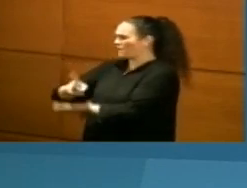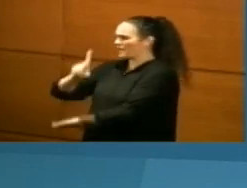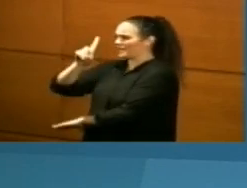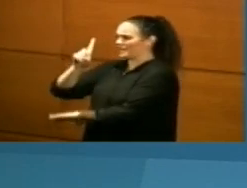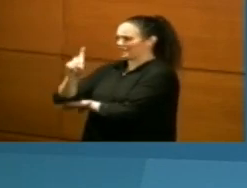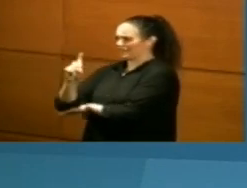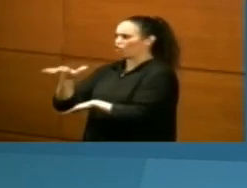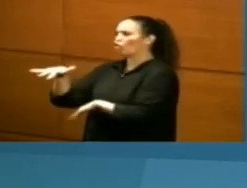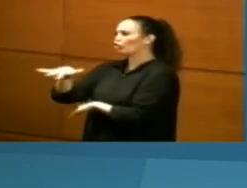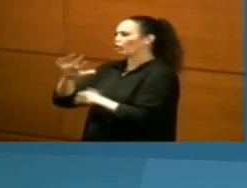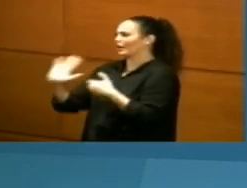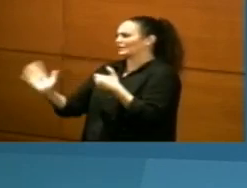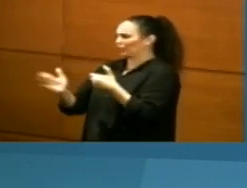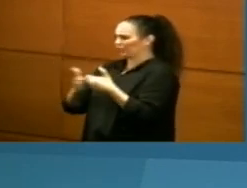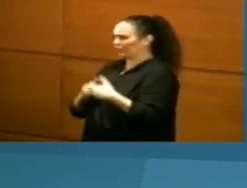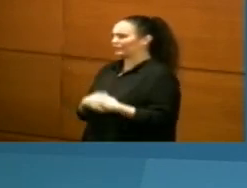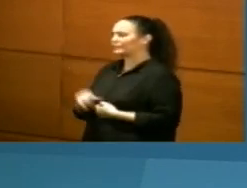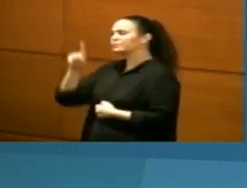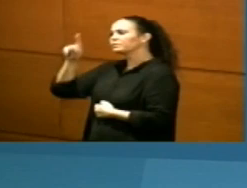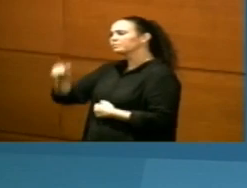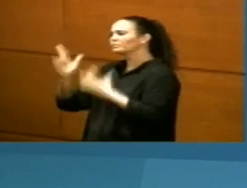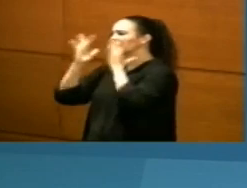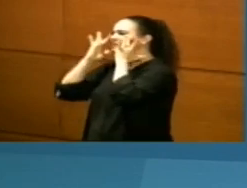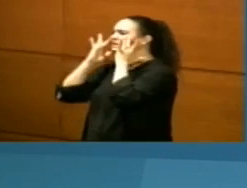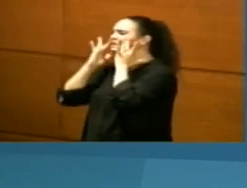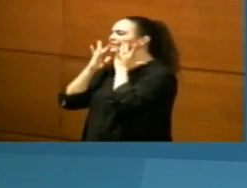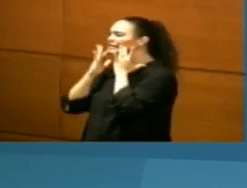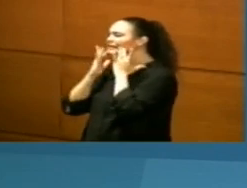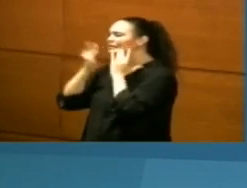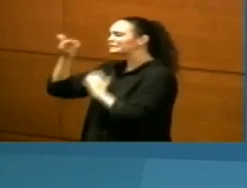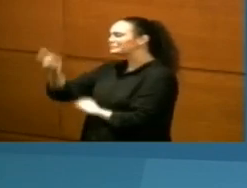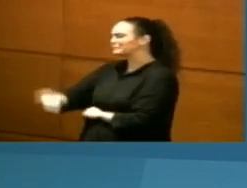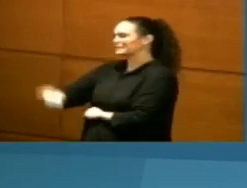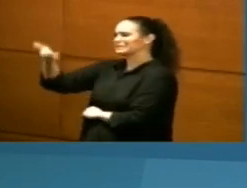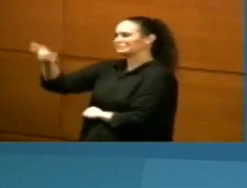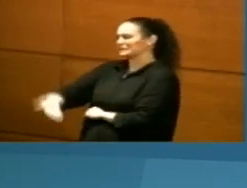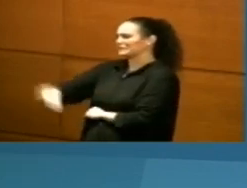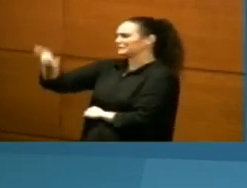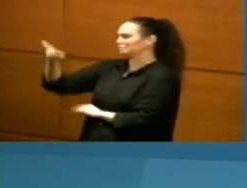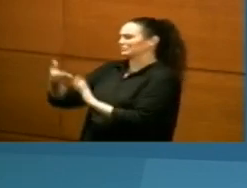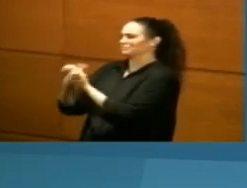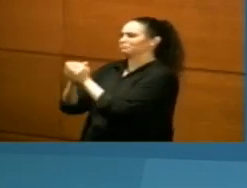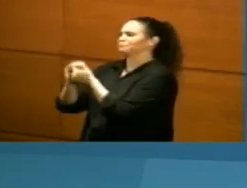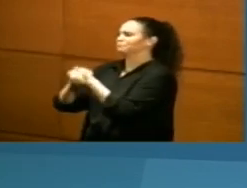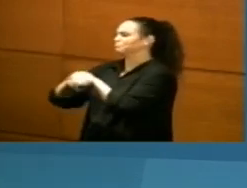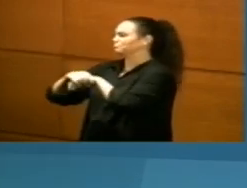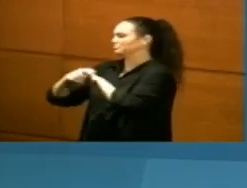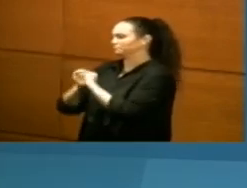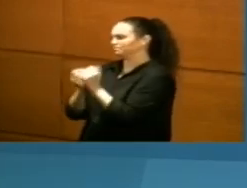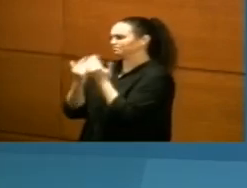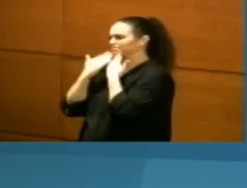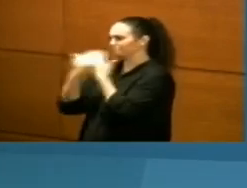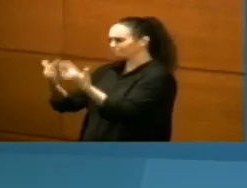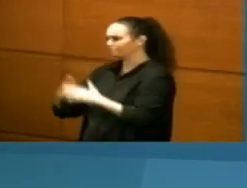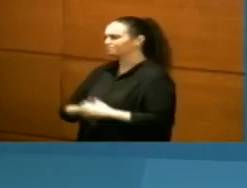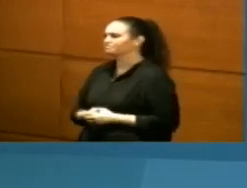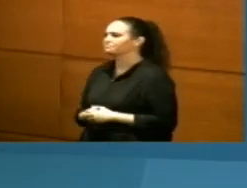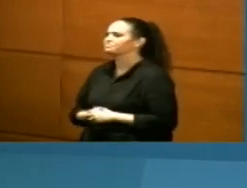y la higiene es básica, fundamentalmente, de las manos. Es que recasco.